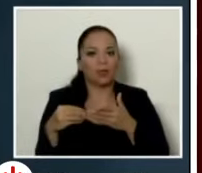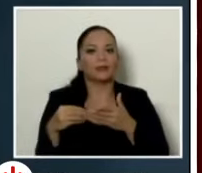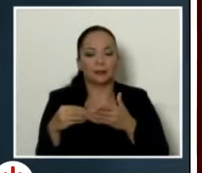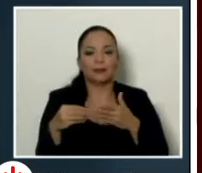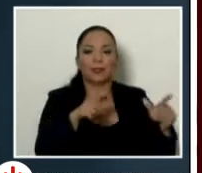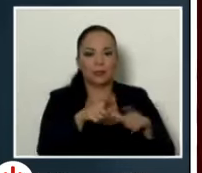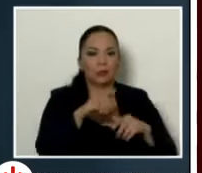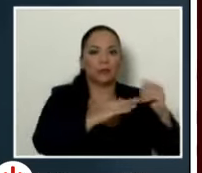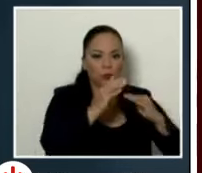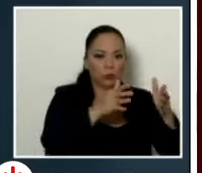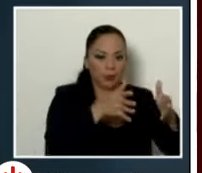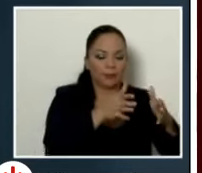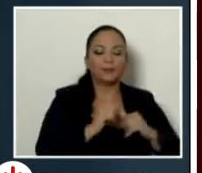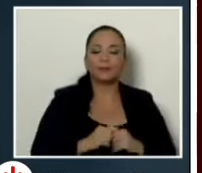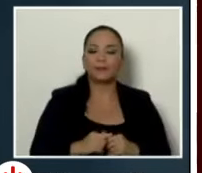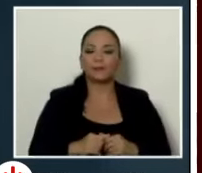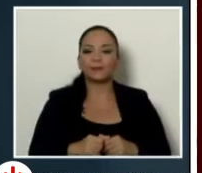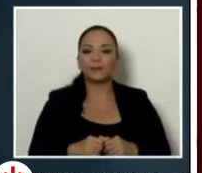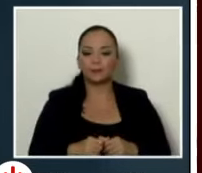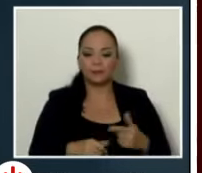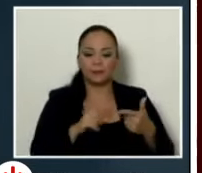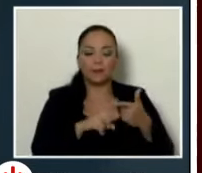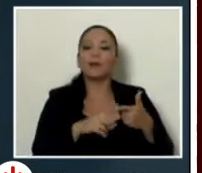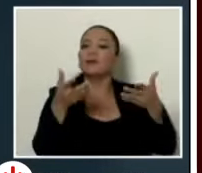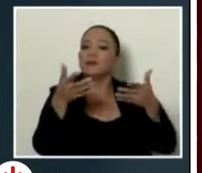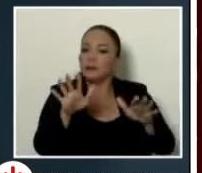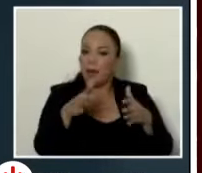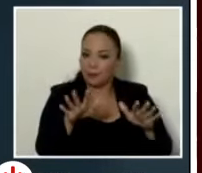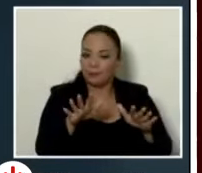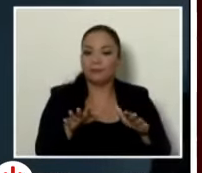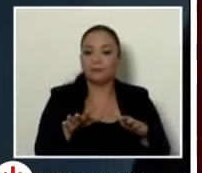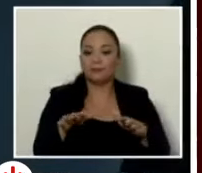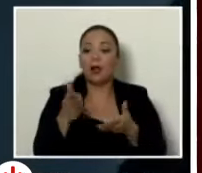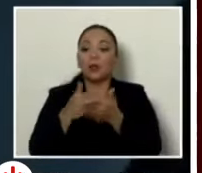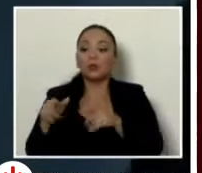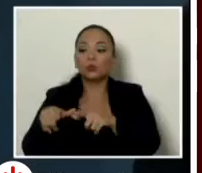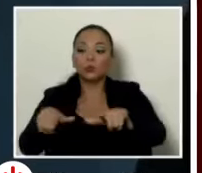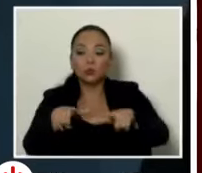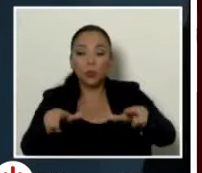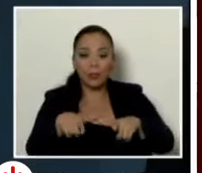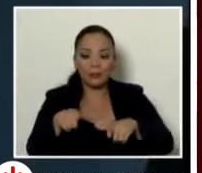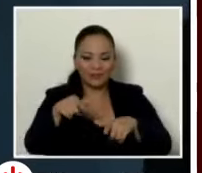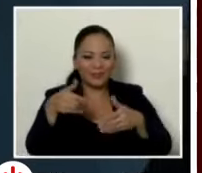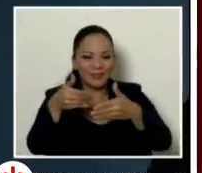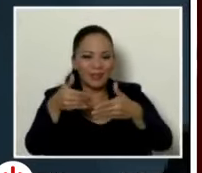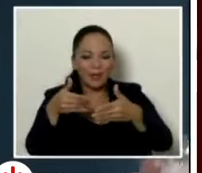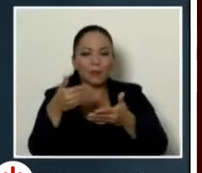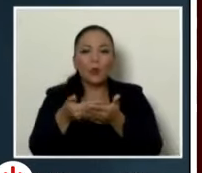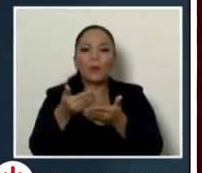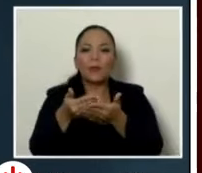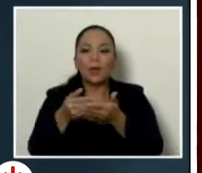dos ya estamos procesando todo lo que son expropiaciones no únicamente de la humedad de la culebra pero también de Punta Sur